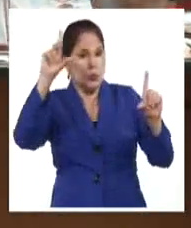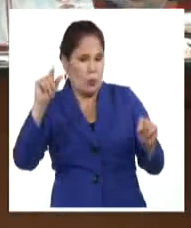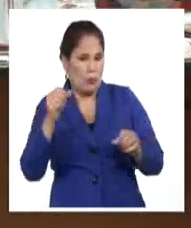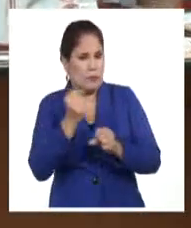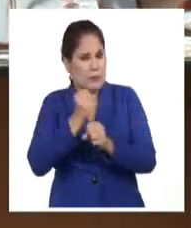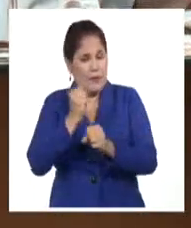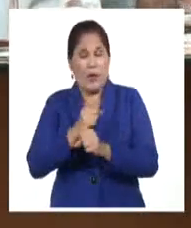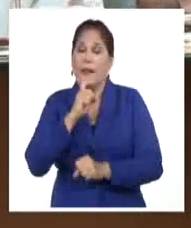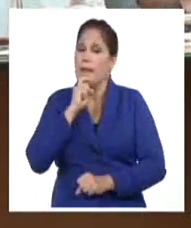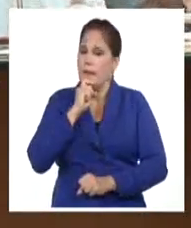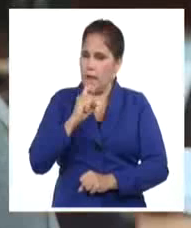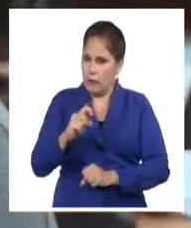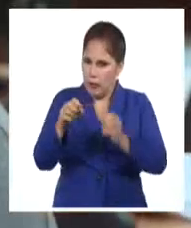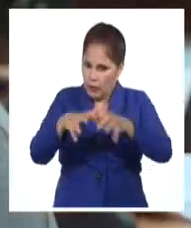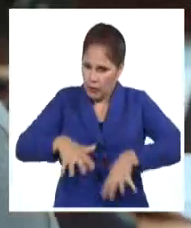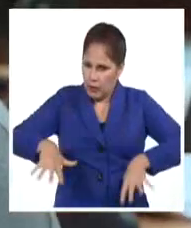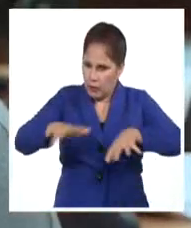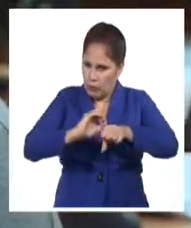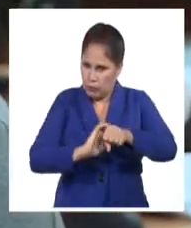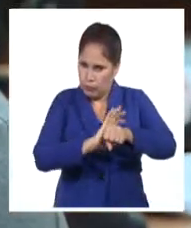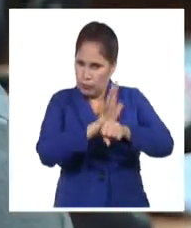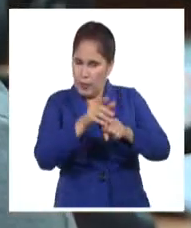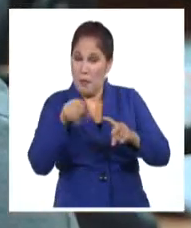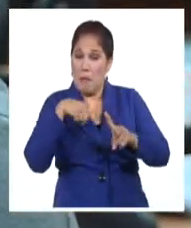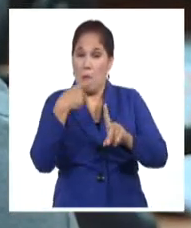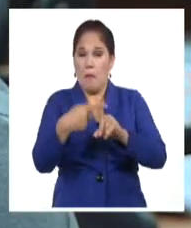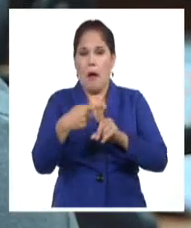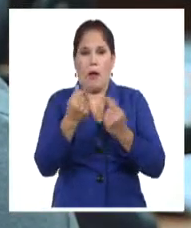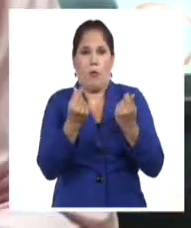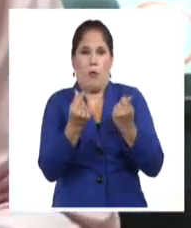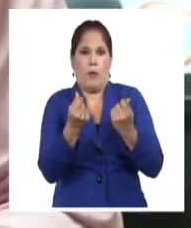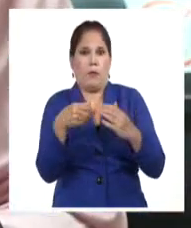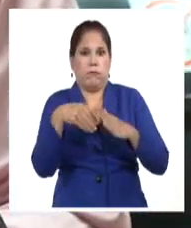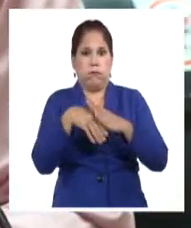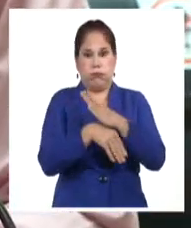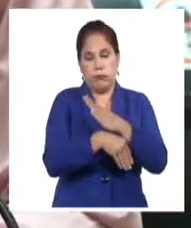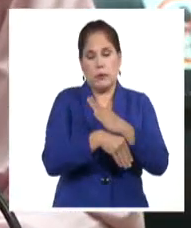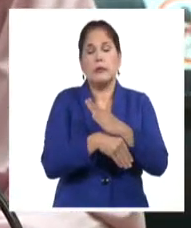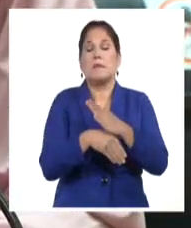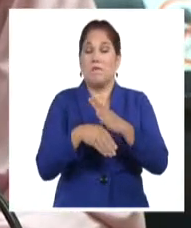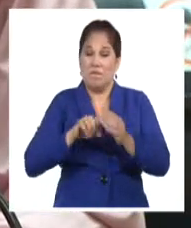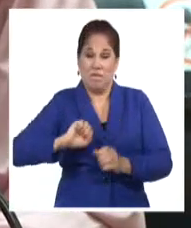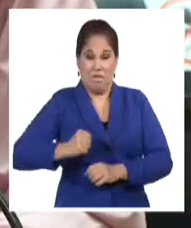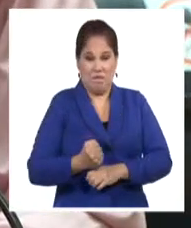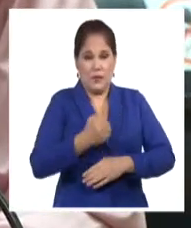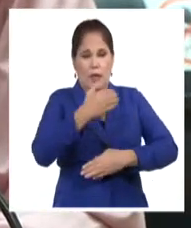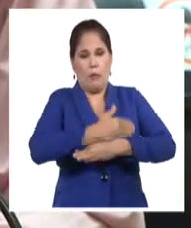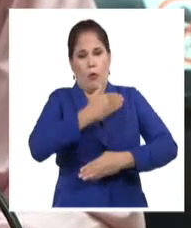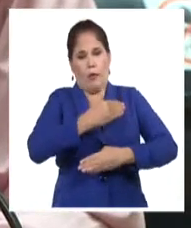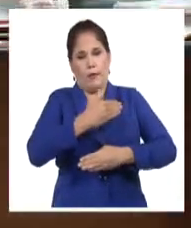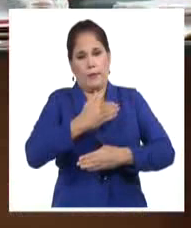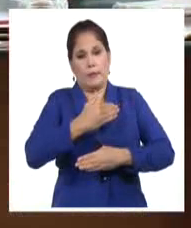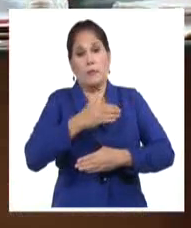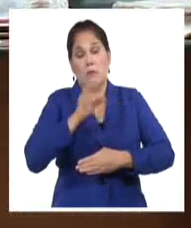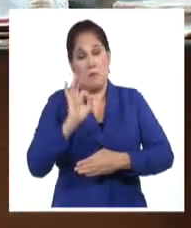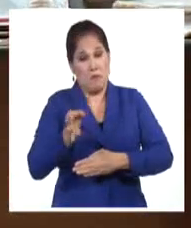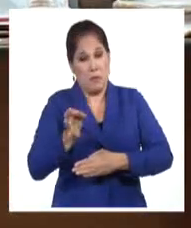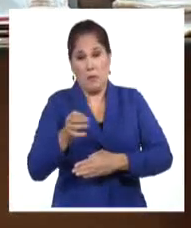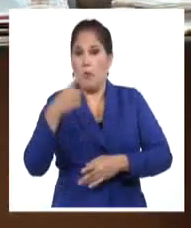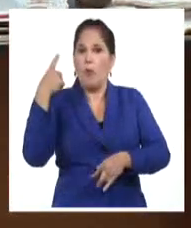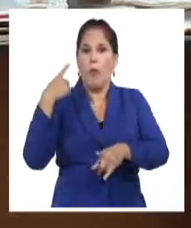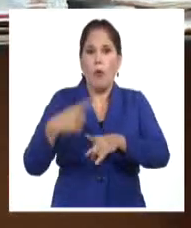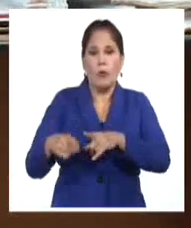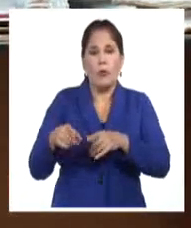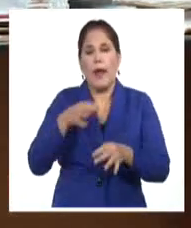trabajadores en medio de las dificultades económicas asociadas a la pandemia y al recrudecimiento del bloqueo. Además, les